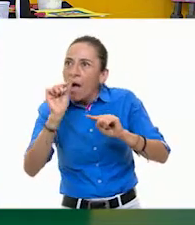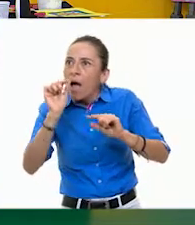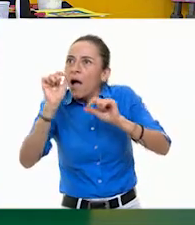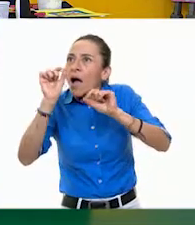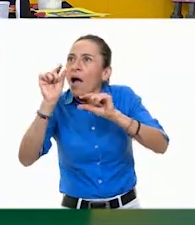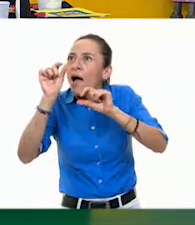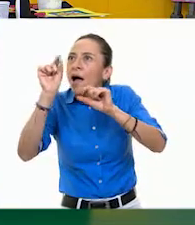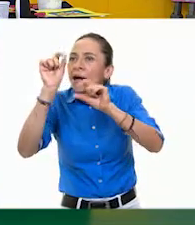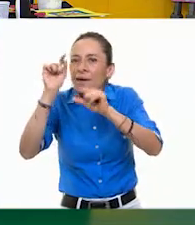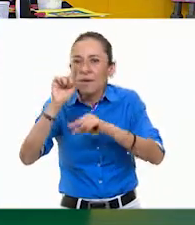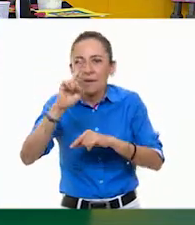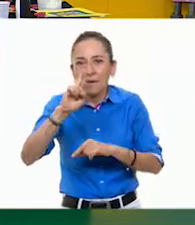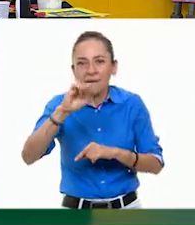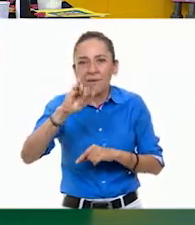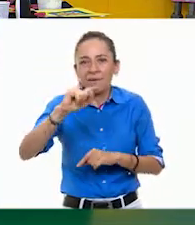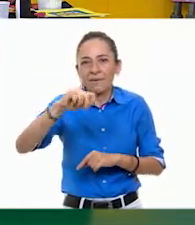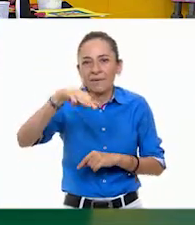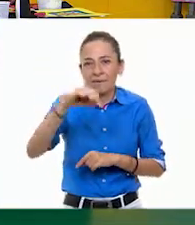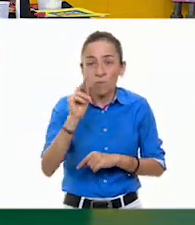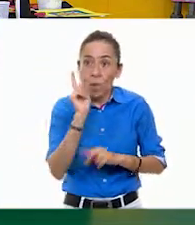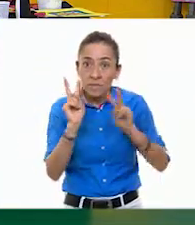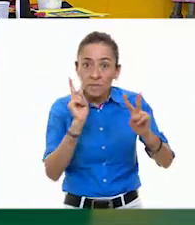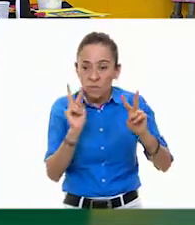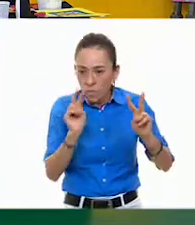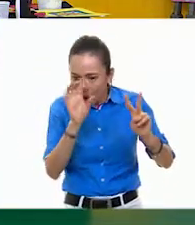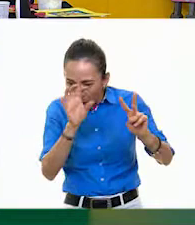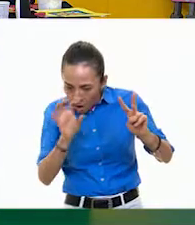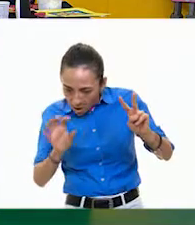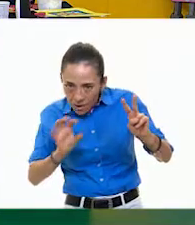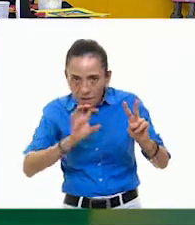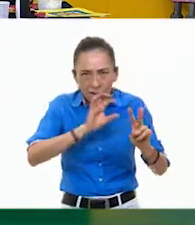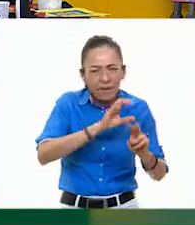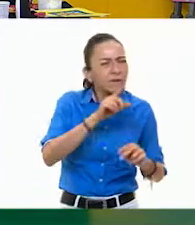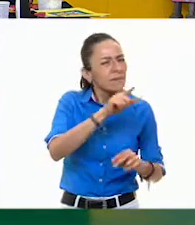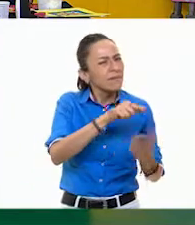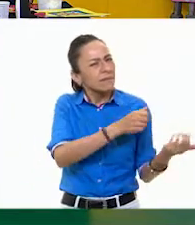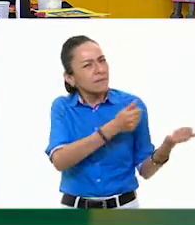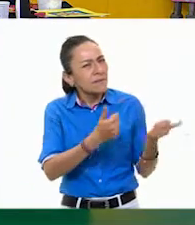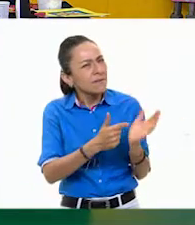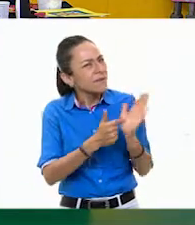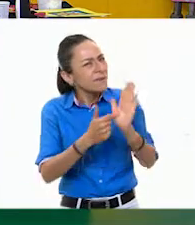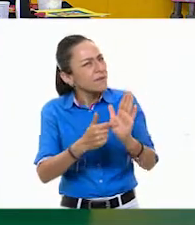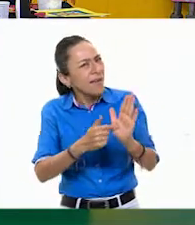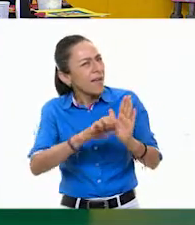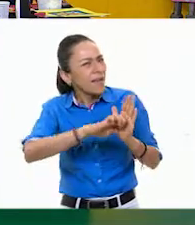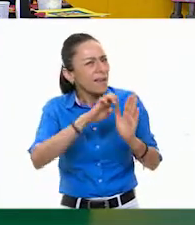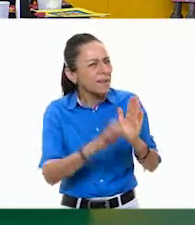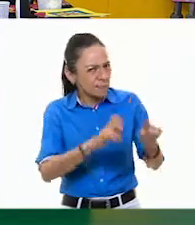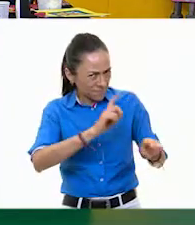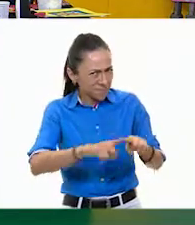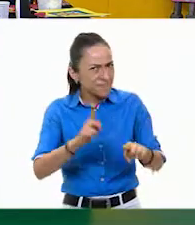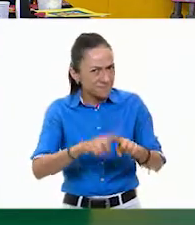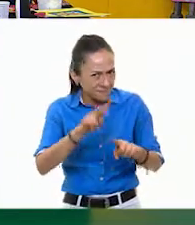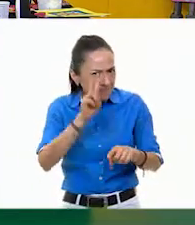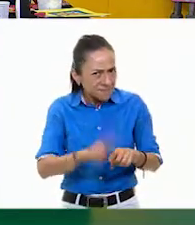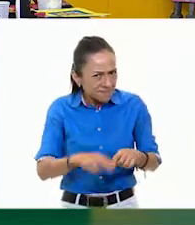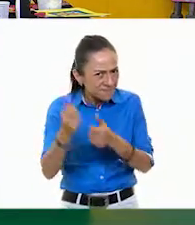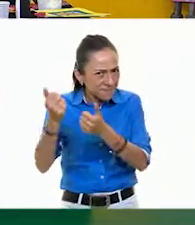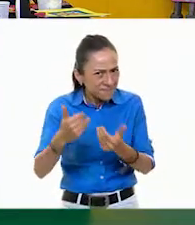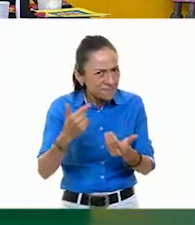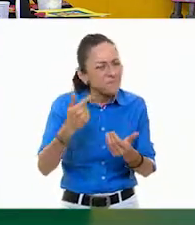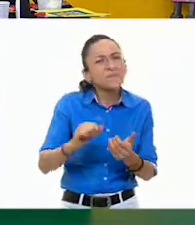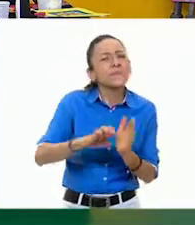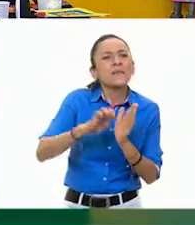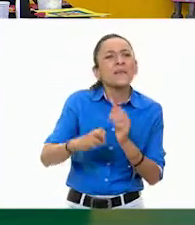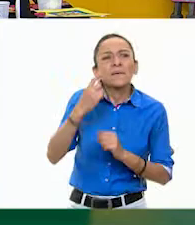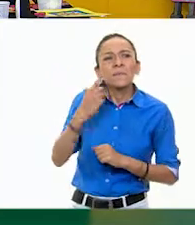veo que nos trajo también otros ejemplos de ritmos. Por ejemplo, este que tenemos aquí está hecho de hilo.